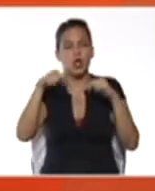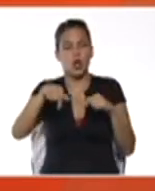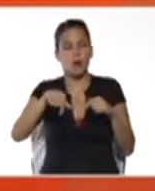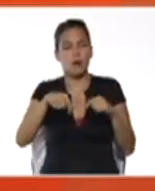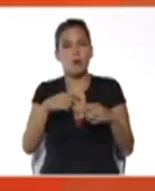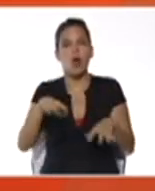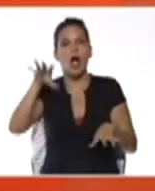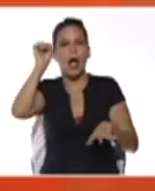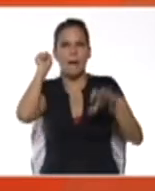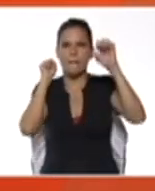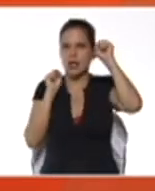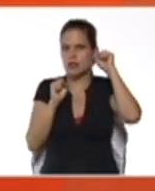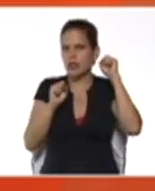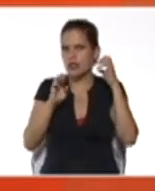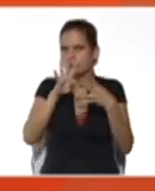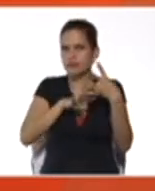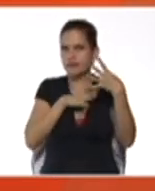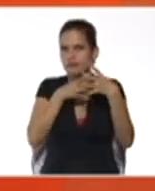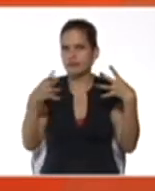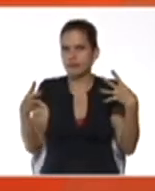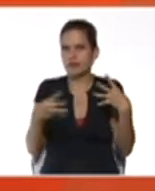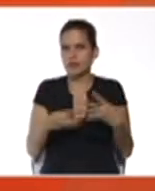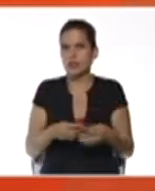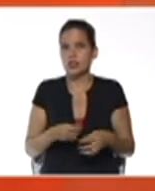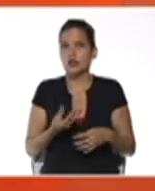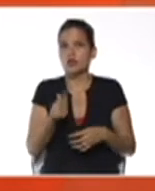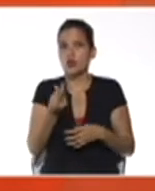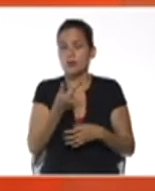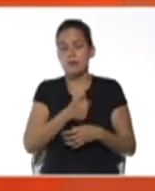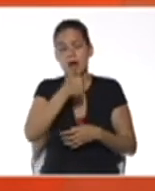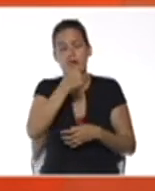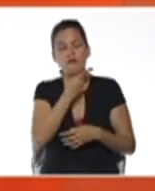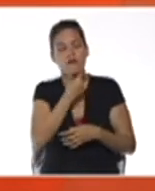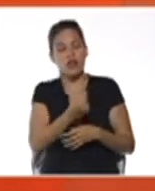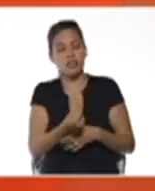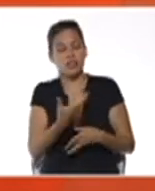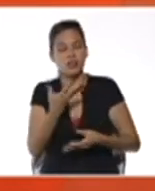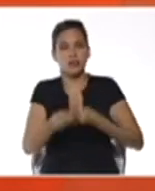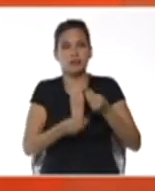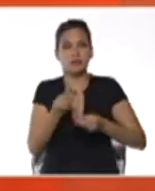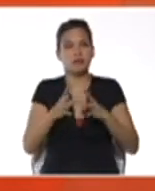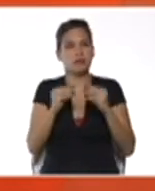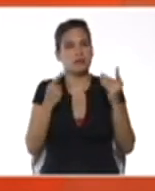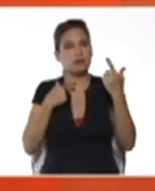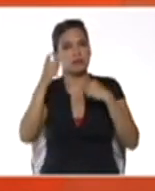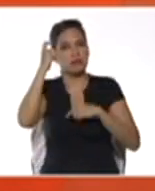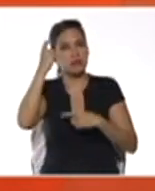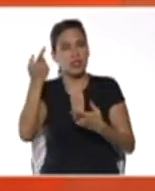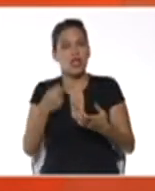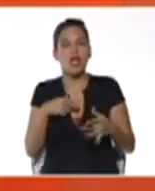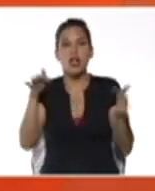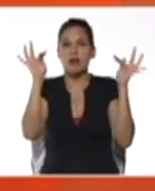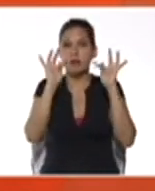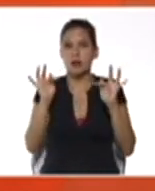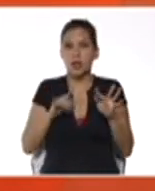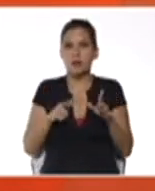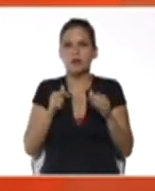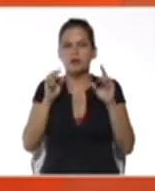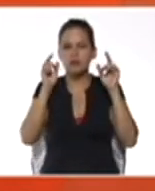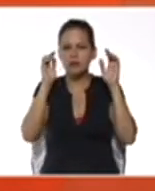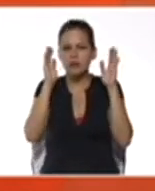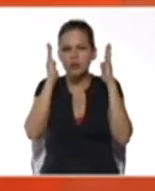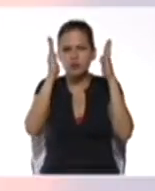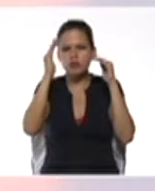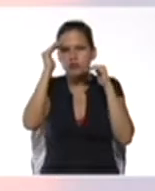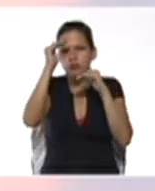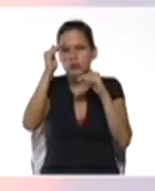Bercarpio en estas Matemáticas para la Vida que se han hecho mucho más sencillas y cotidianas en la medida que nos hemos enfocado a estudiarlas en